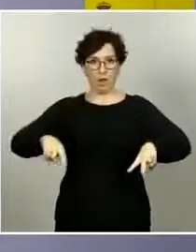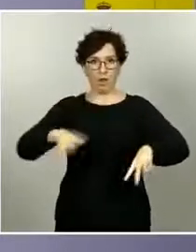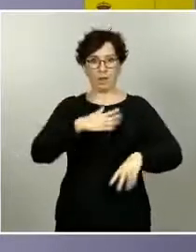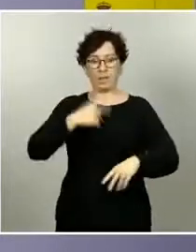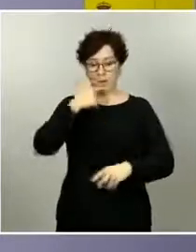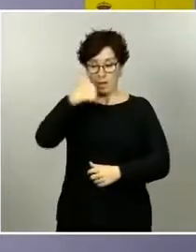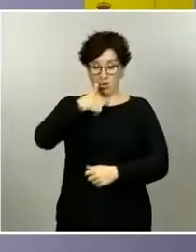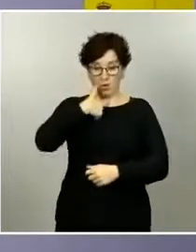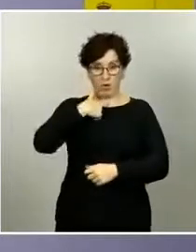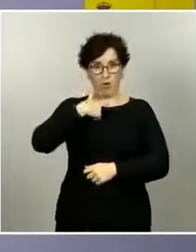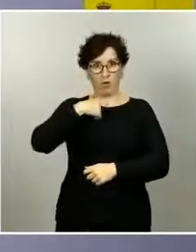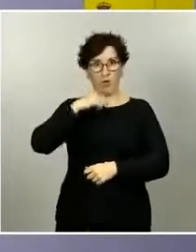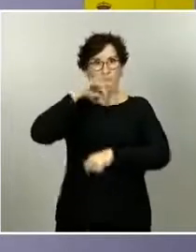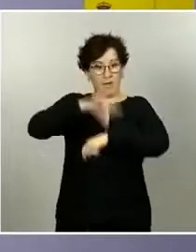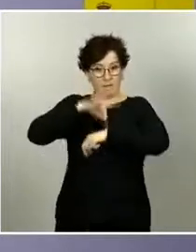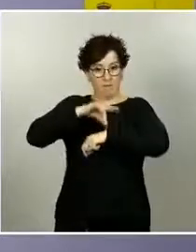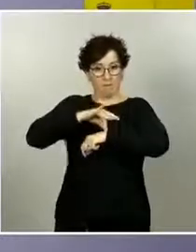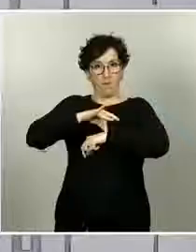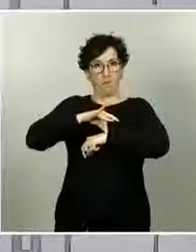direcciones,